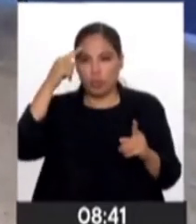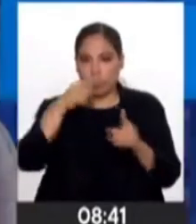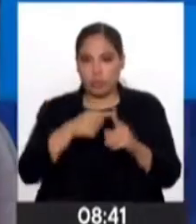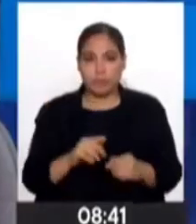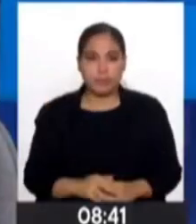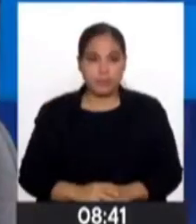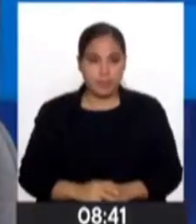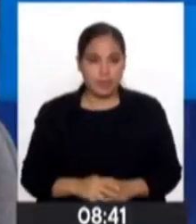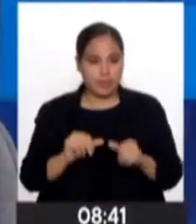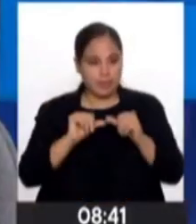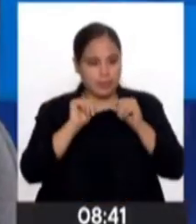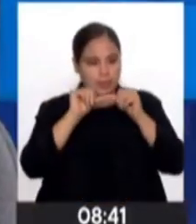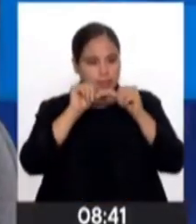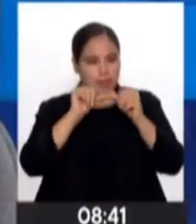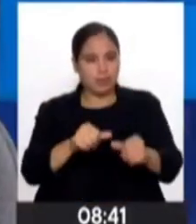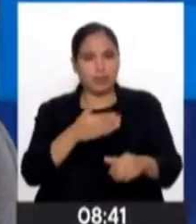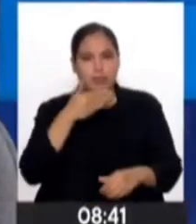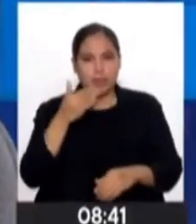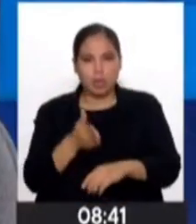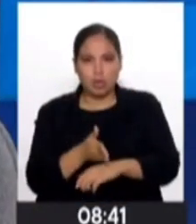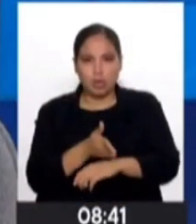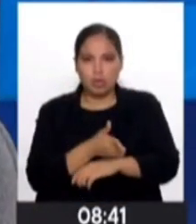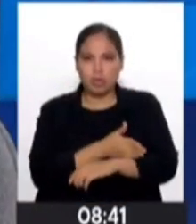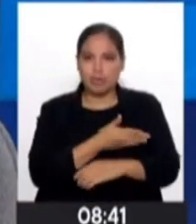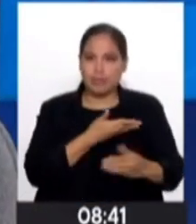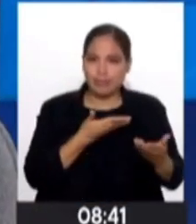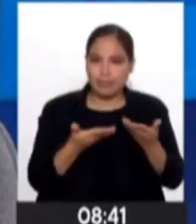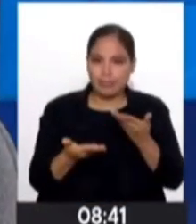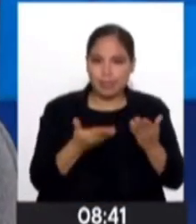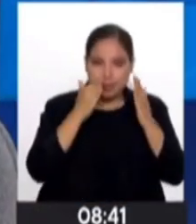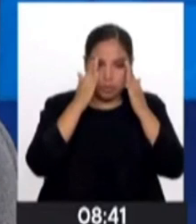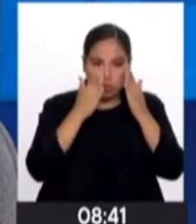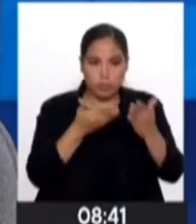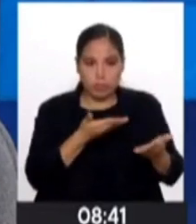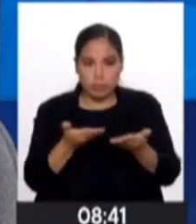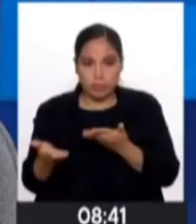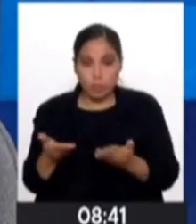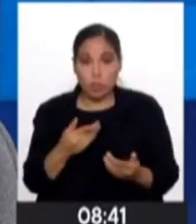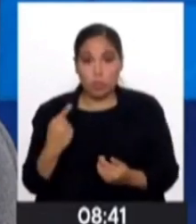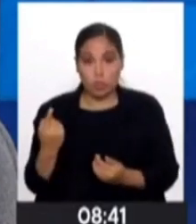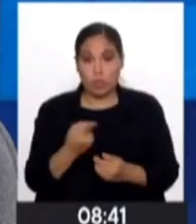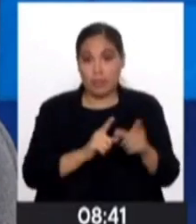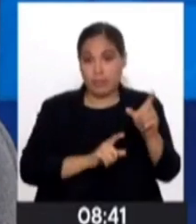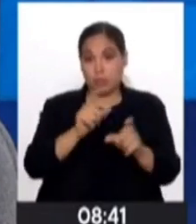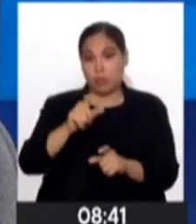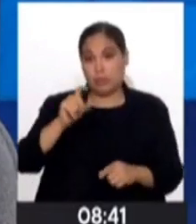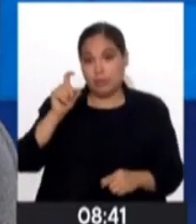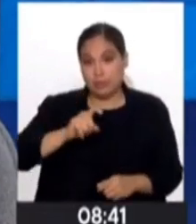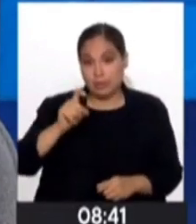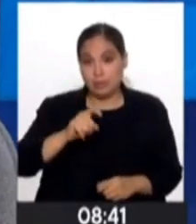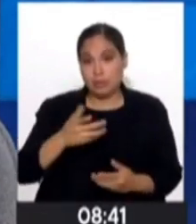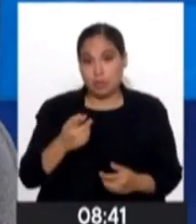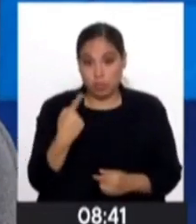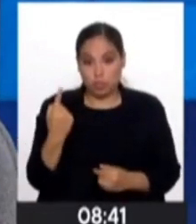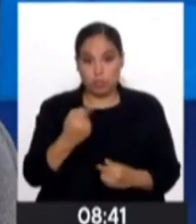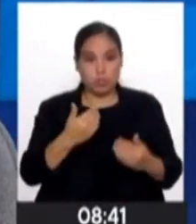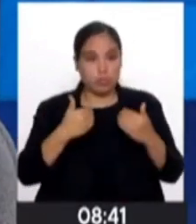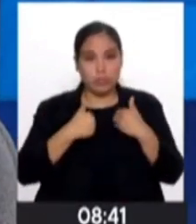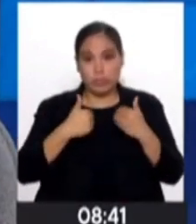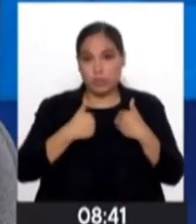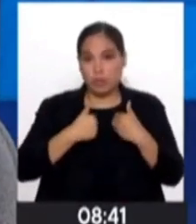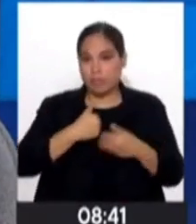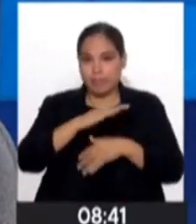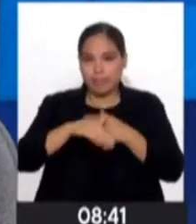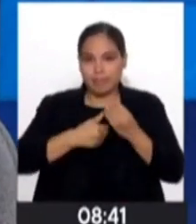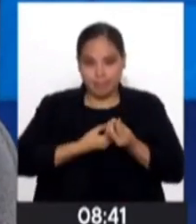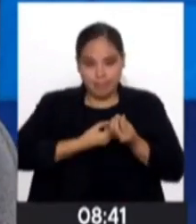que tenemos es seguir mejorando nuestros servicios de atención, porque nuestra población lo necesita. Y nosotros tenemos toda